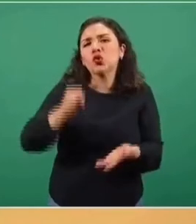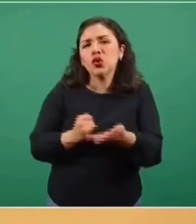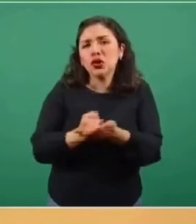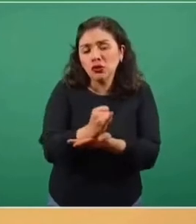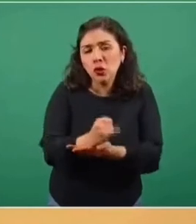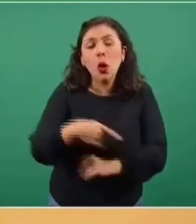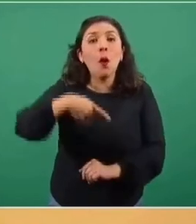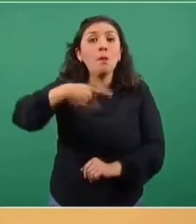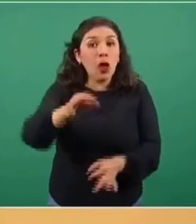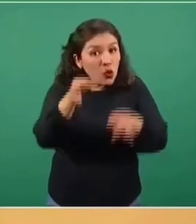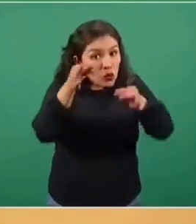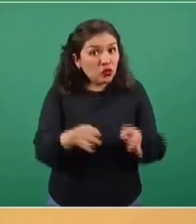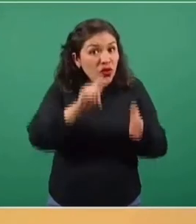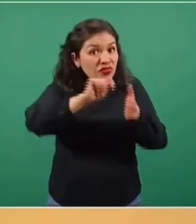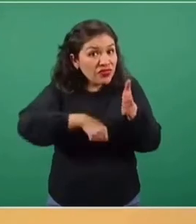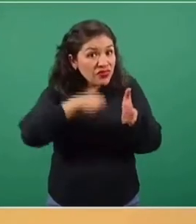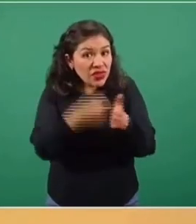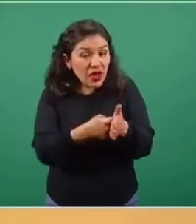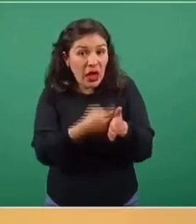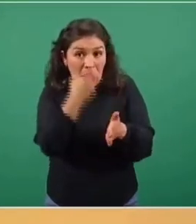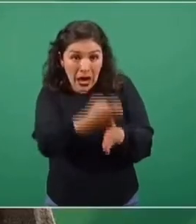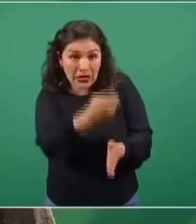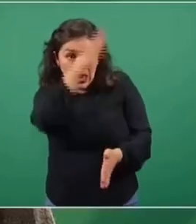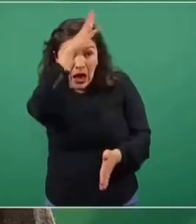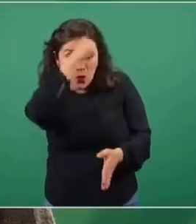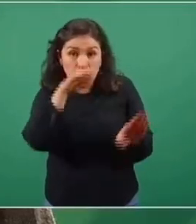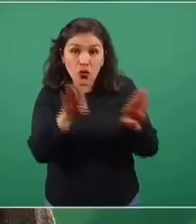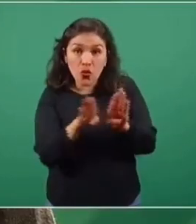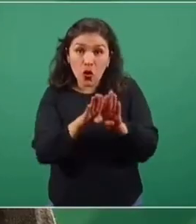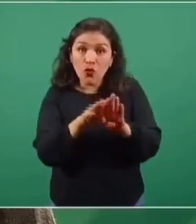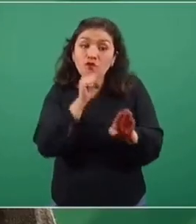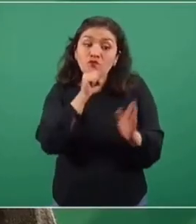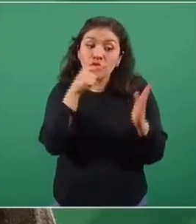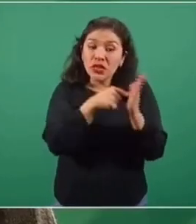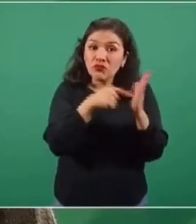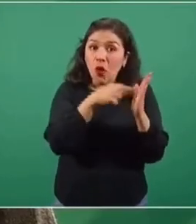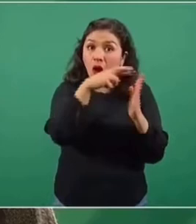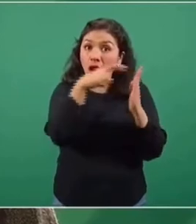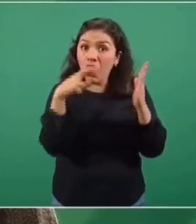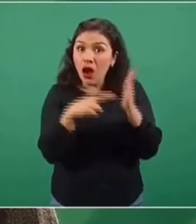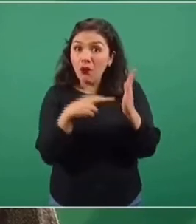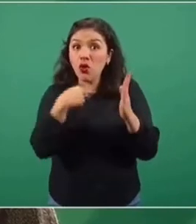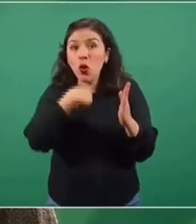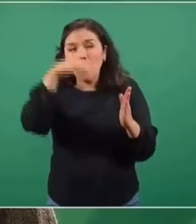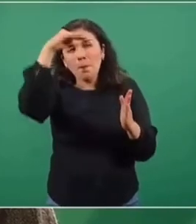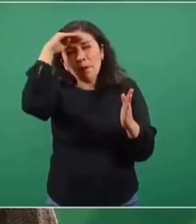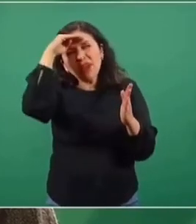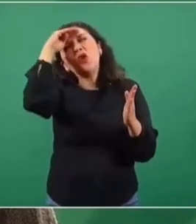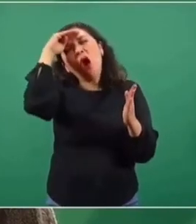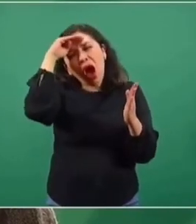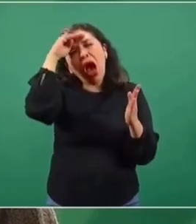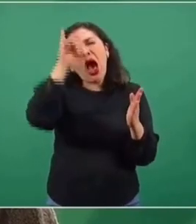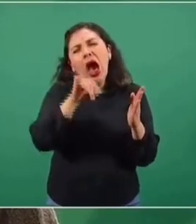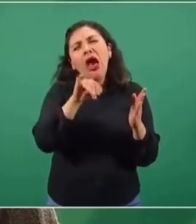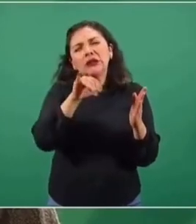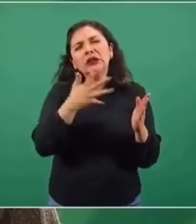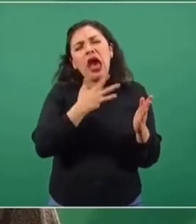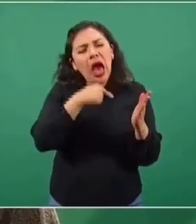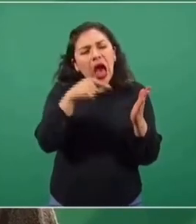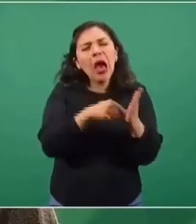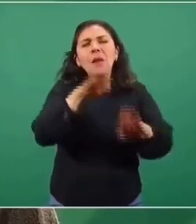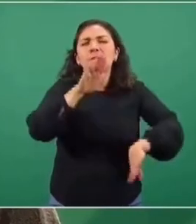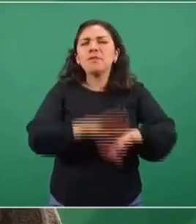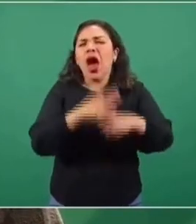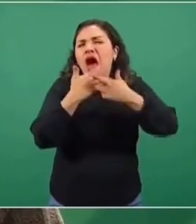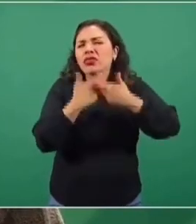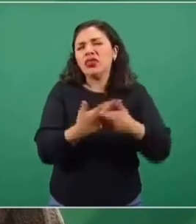En términos técnicos, no corresponde a una medida de la que uno pudiera esperar que va a haber mucho rendimiento, un gran